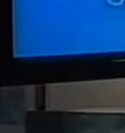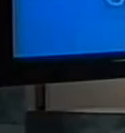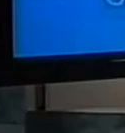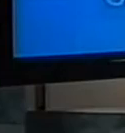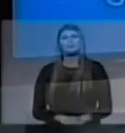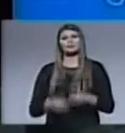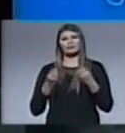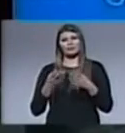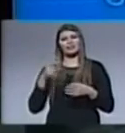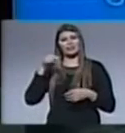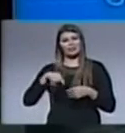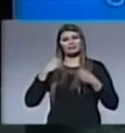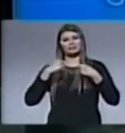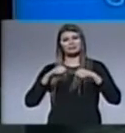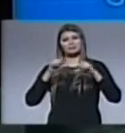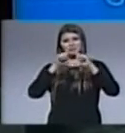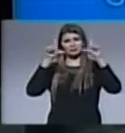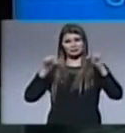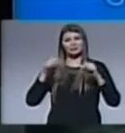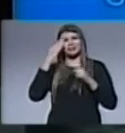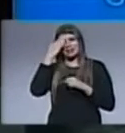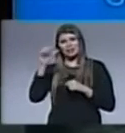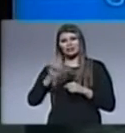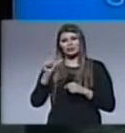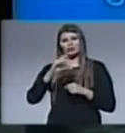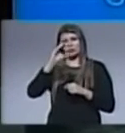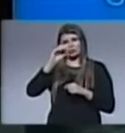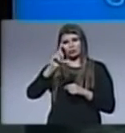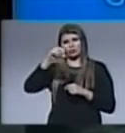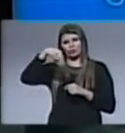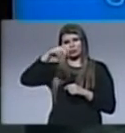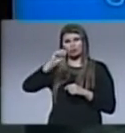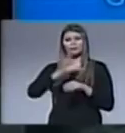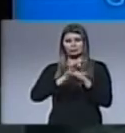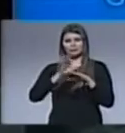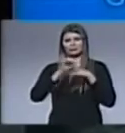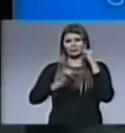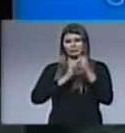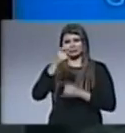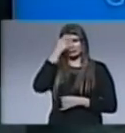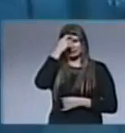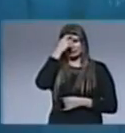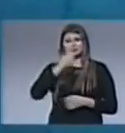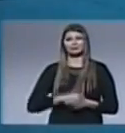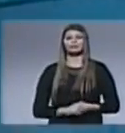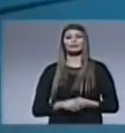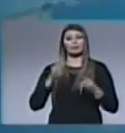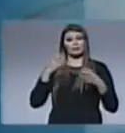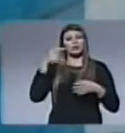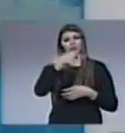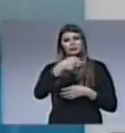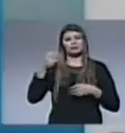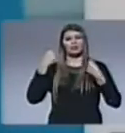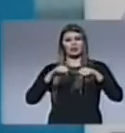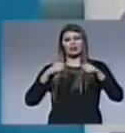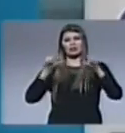Este segmento deportivo llegó gracias a Lácteos Los Colonos seguimos con más Noticiero Cristiano El segmento